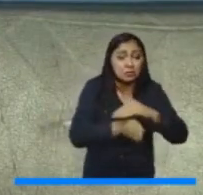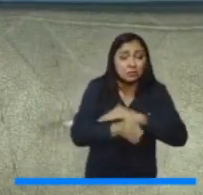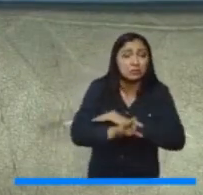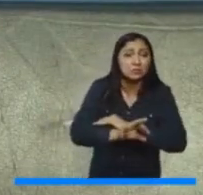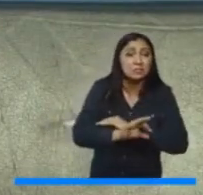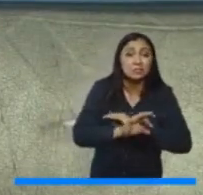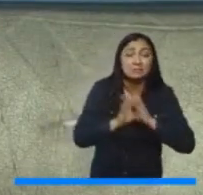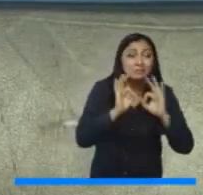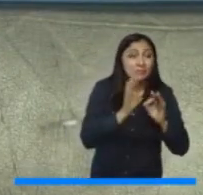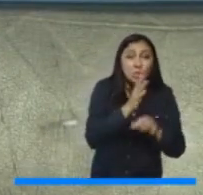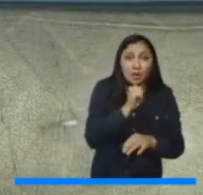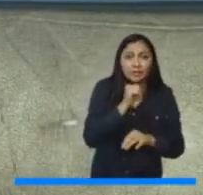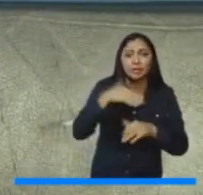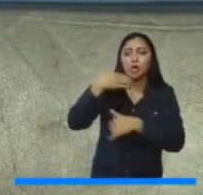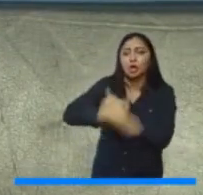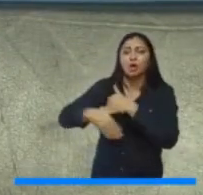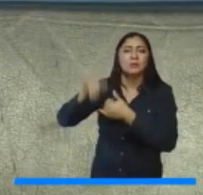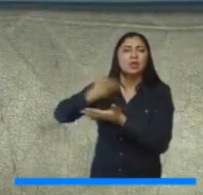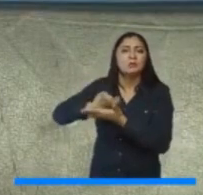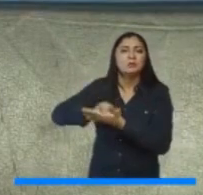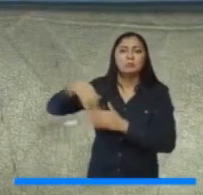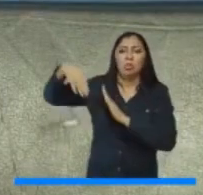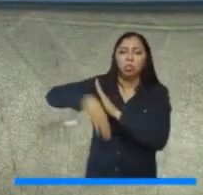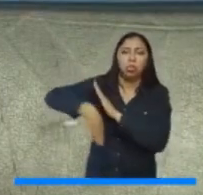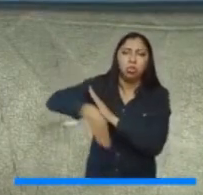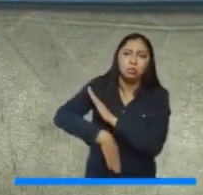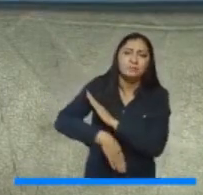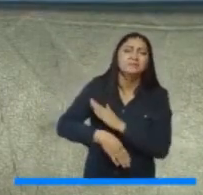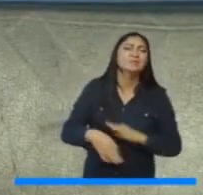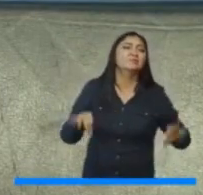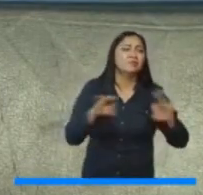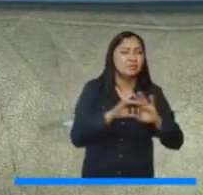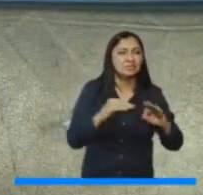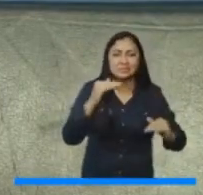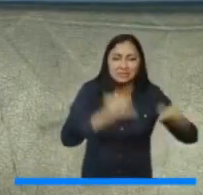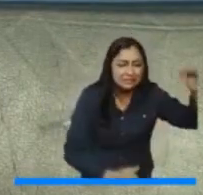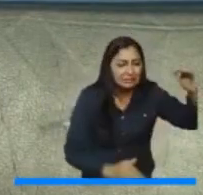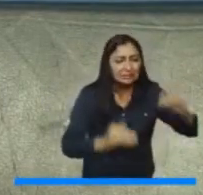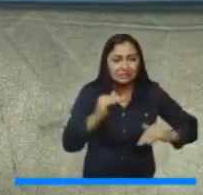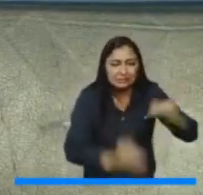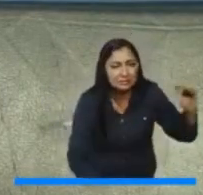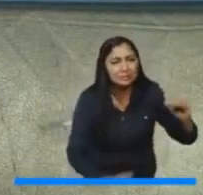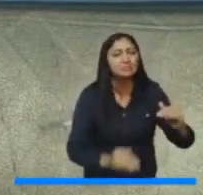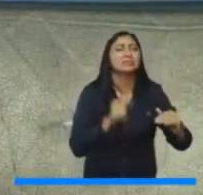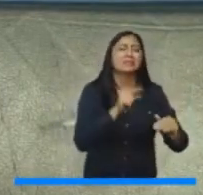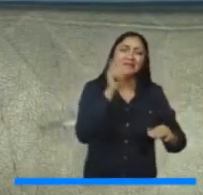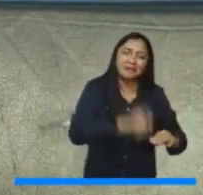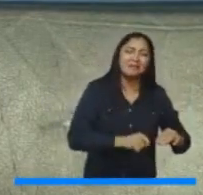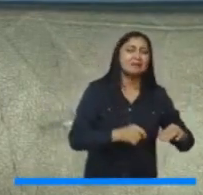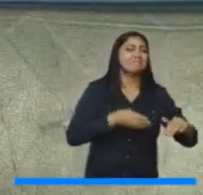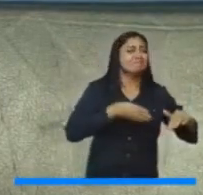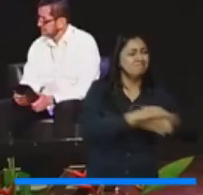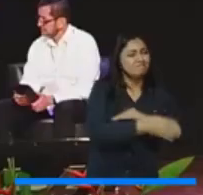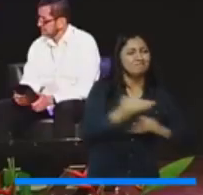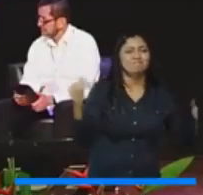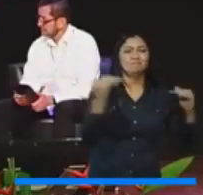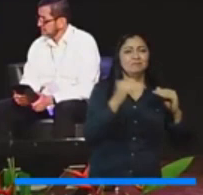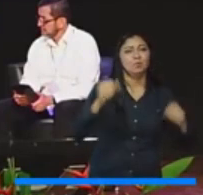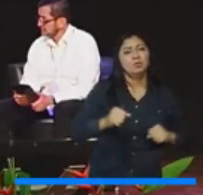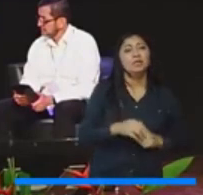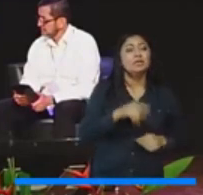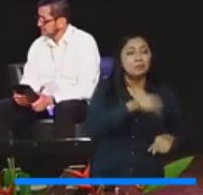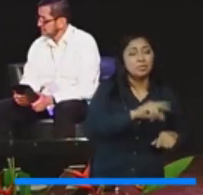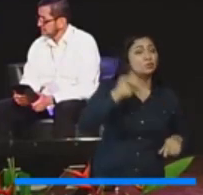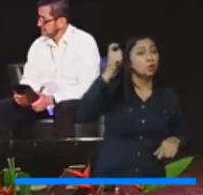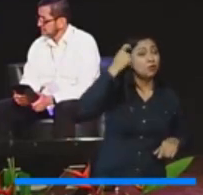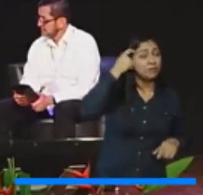social es no tener acceso a una buena educación. Entonces, cuando la universidad pública en particular exige presupuesto, es está